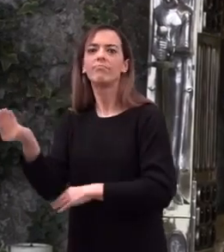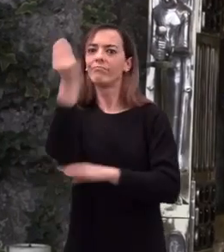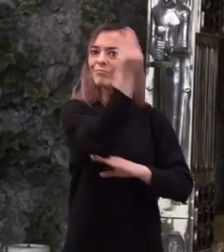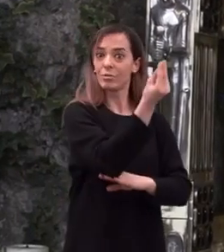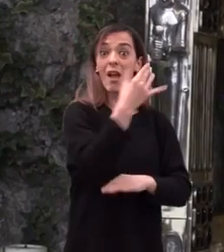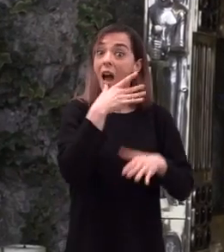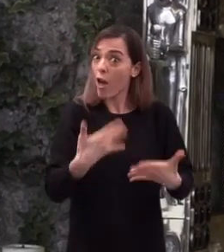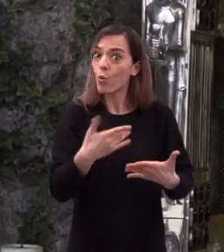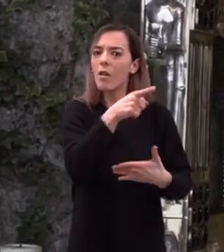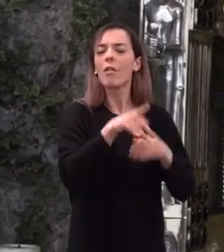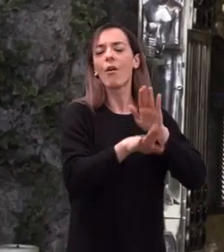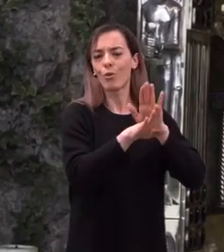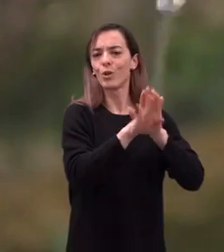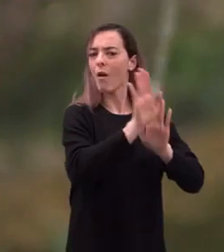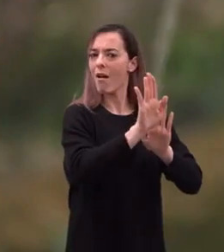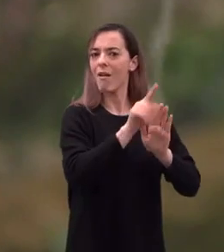actualidad.